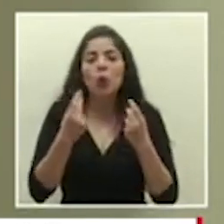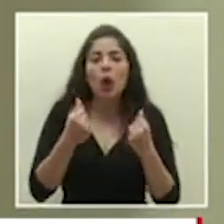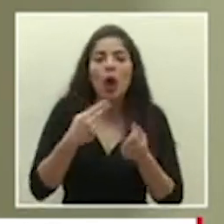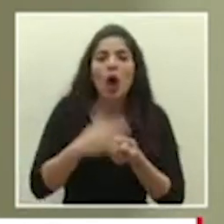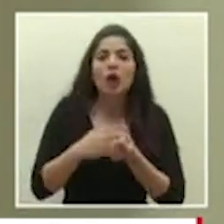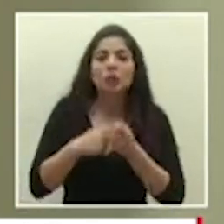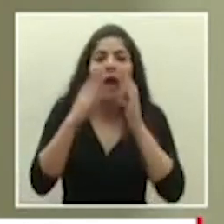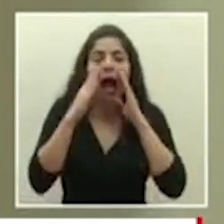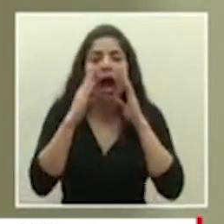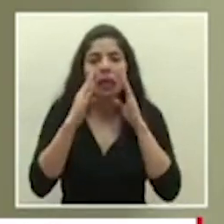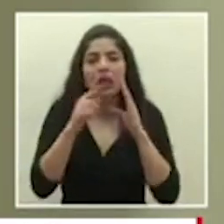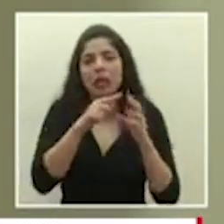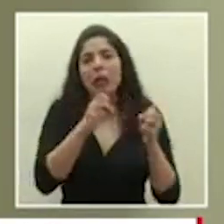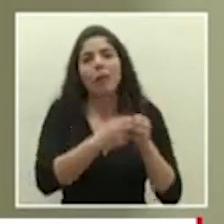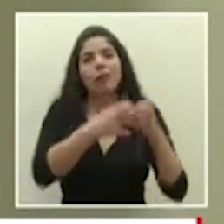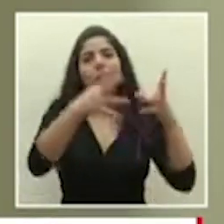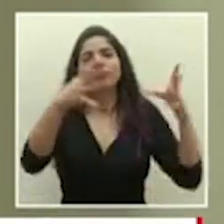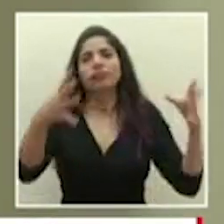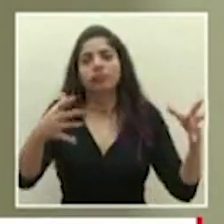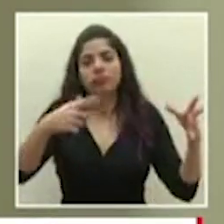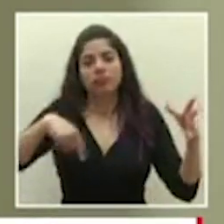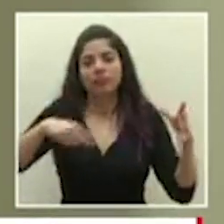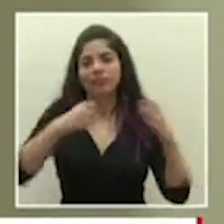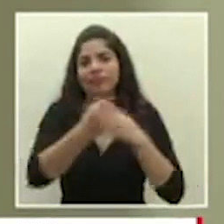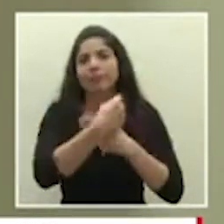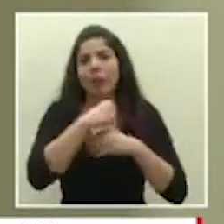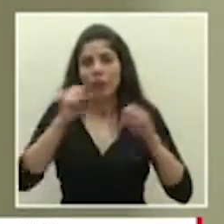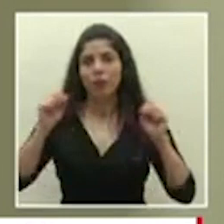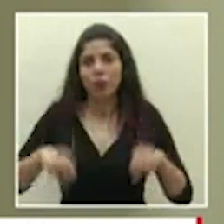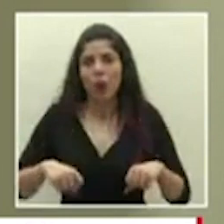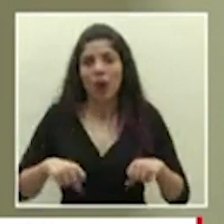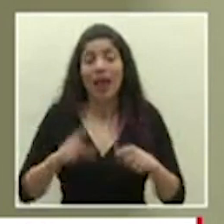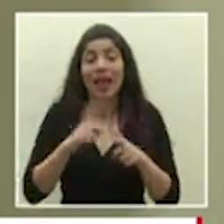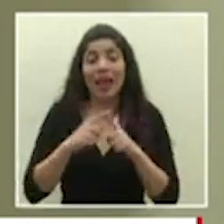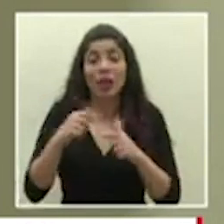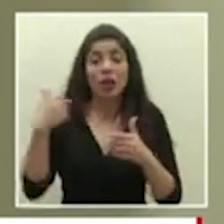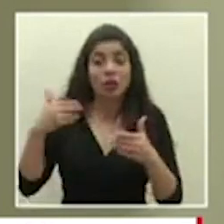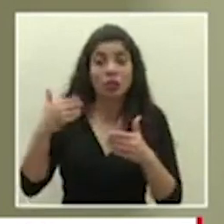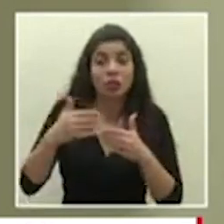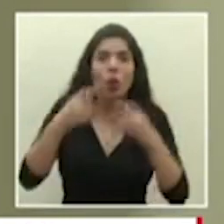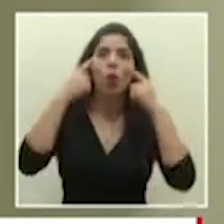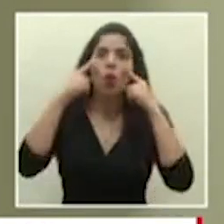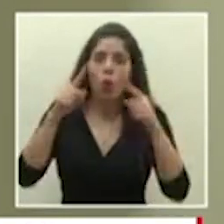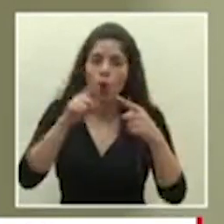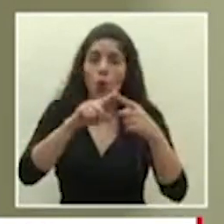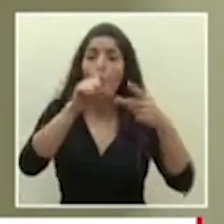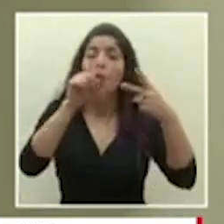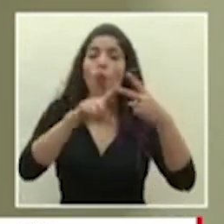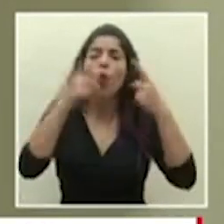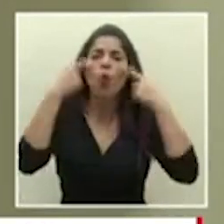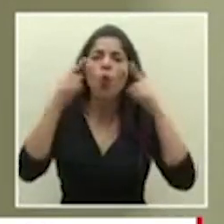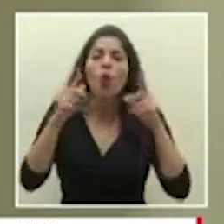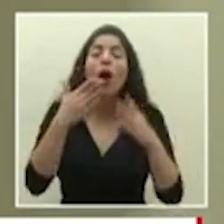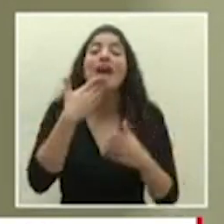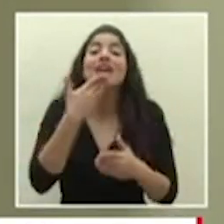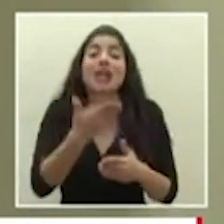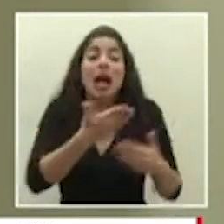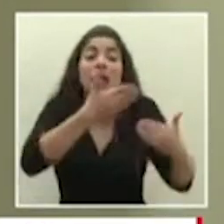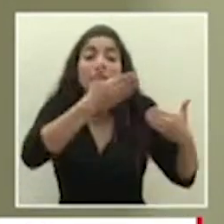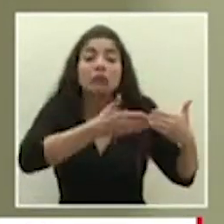hospitalaria del sistema entonces es un gran logro otro gran logro ha sido gracias a eso